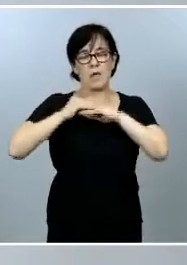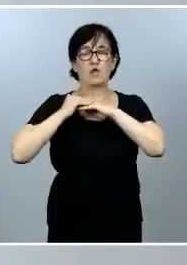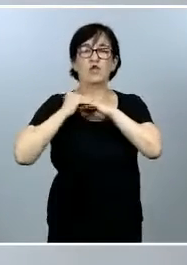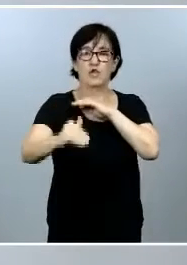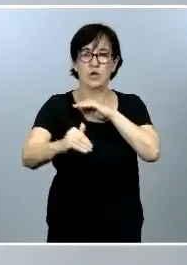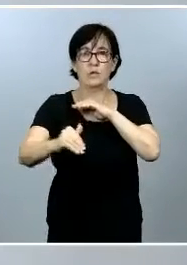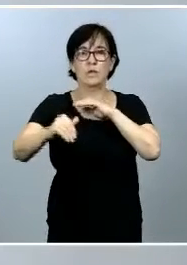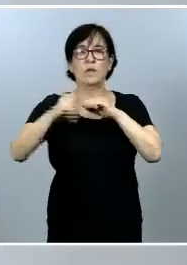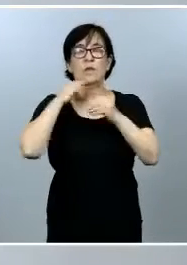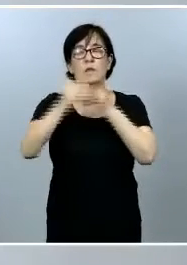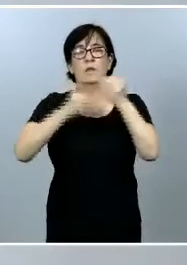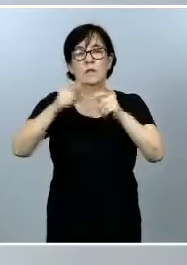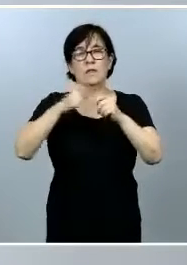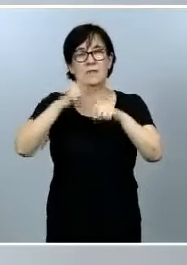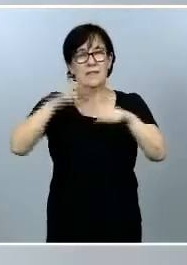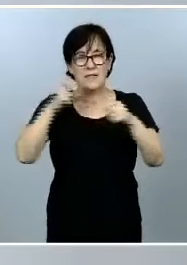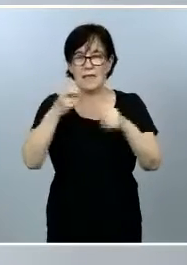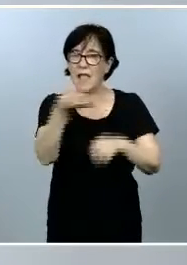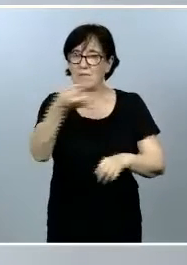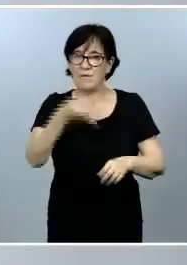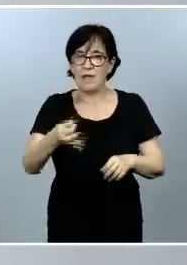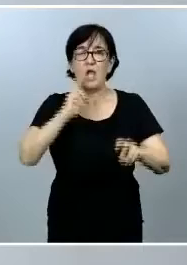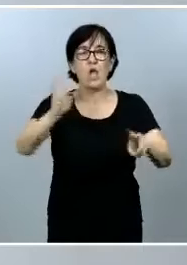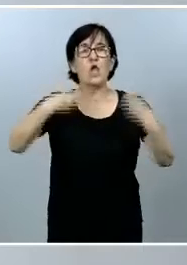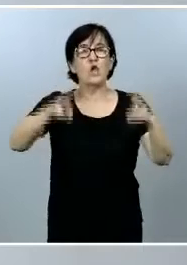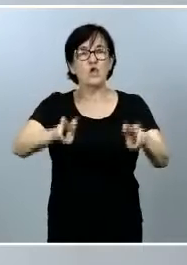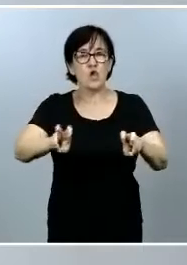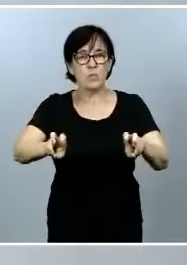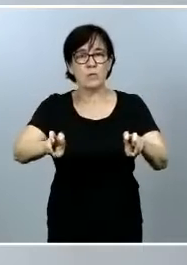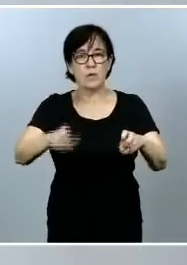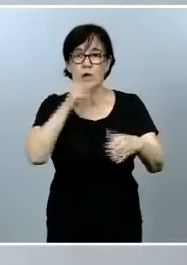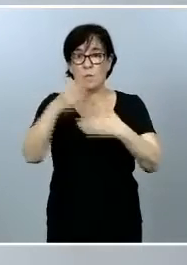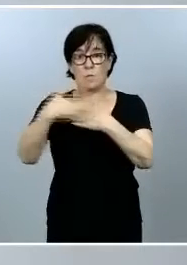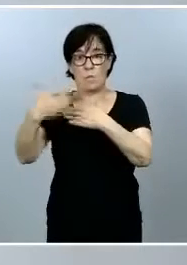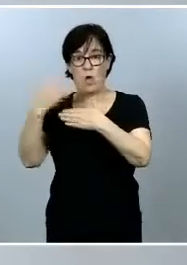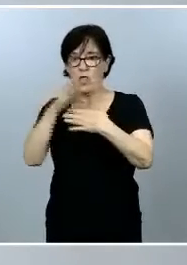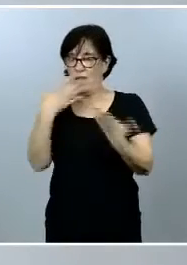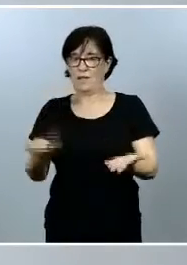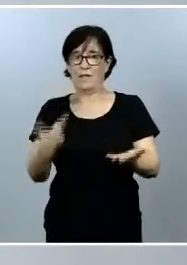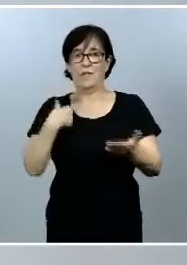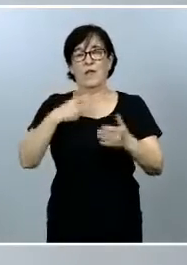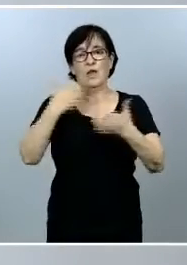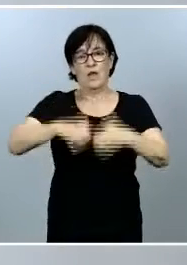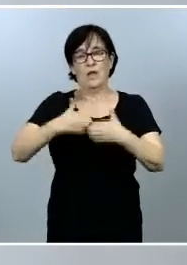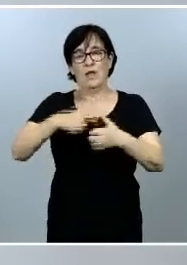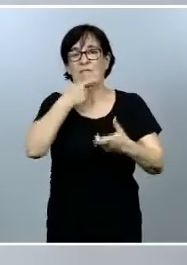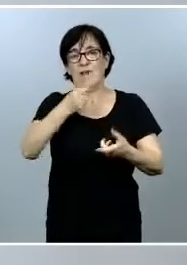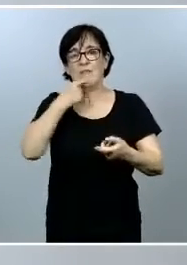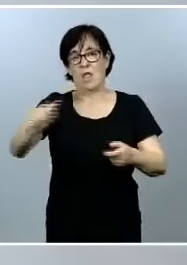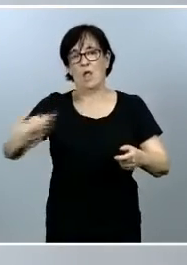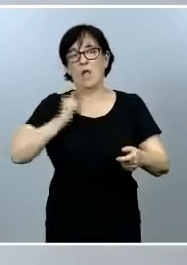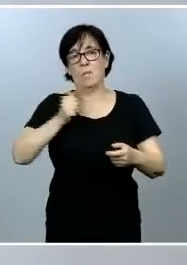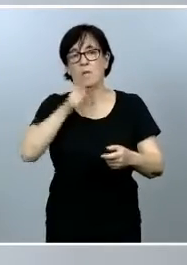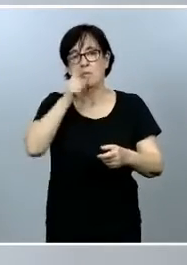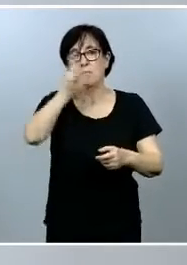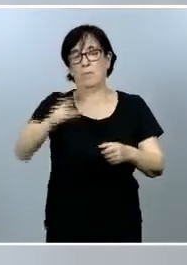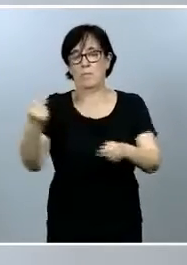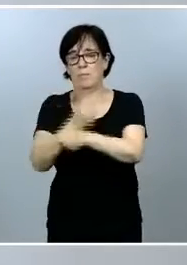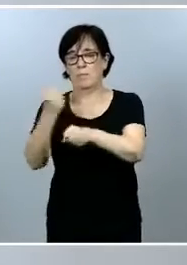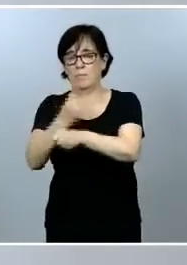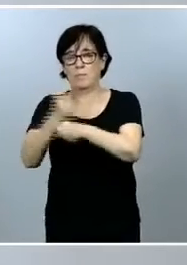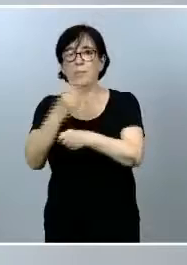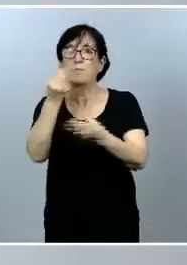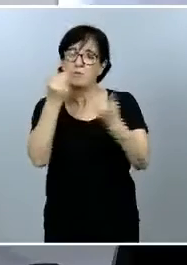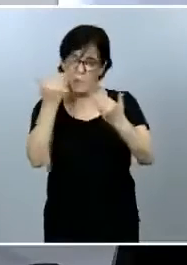descarbonizada, eficiente, innovadora, modernizando nuestra industria y facilitando oportunidades de empleo. Muchas gracias.